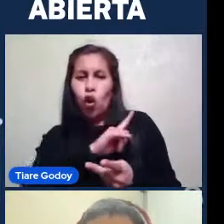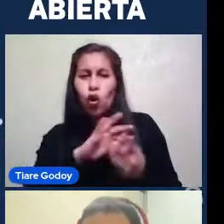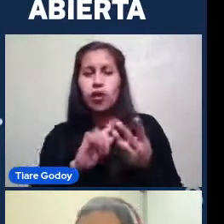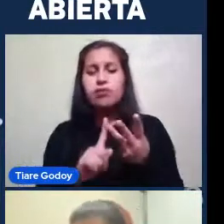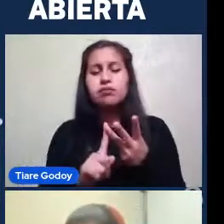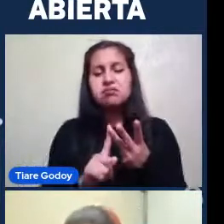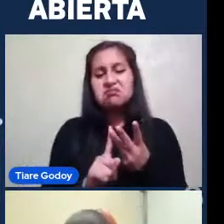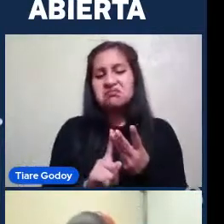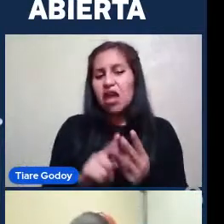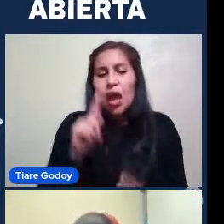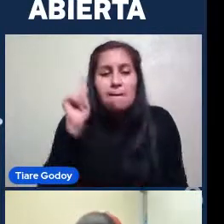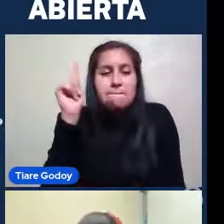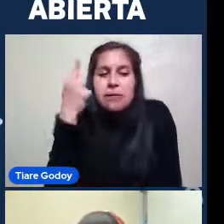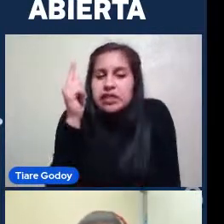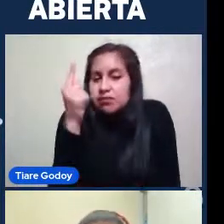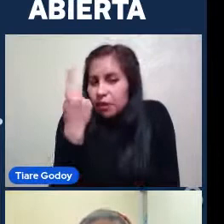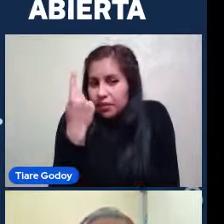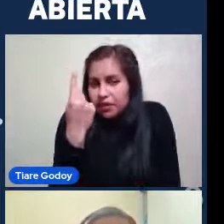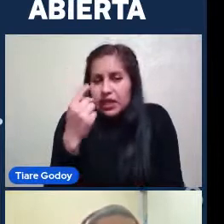Principalmente